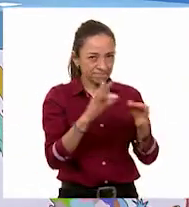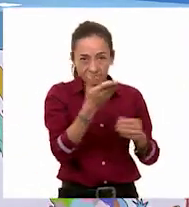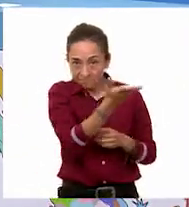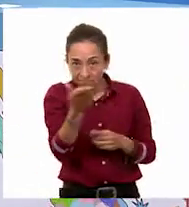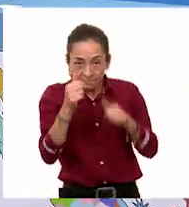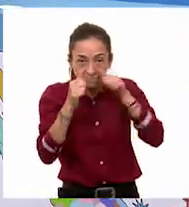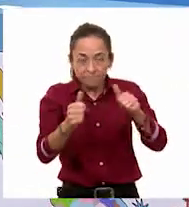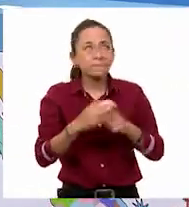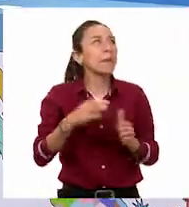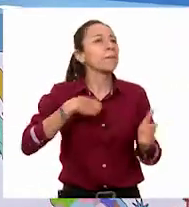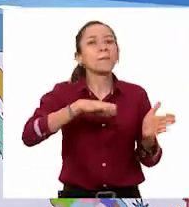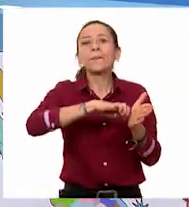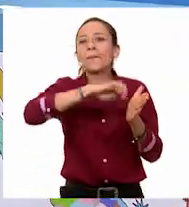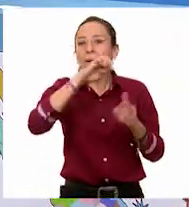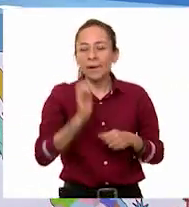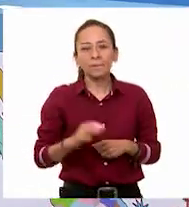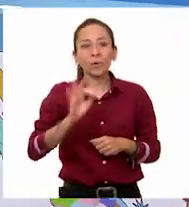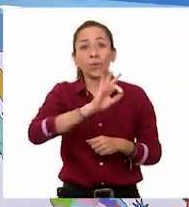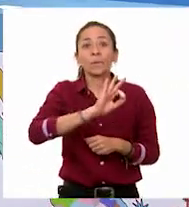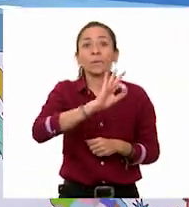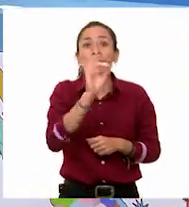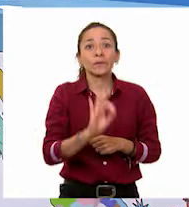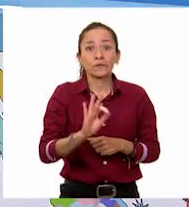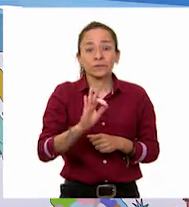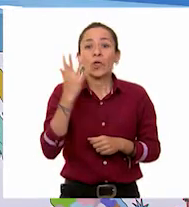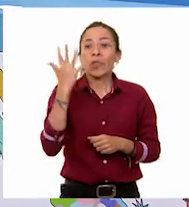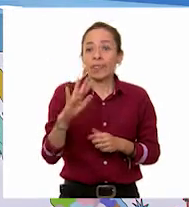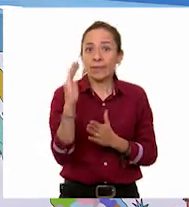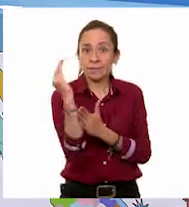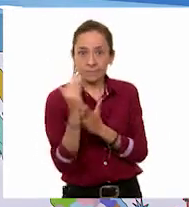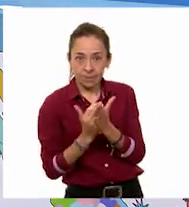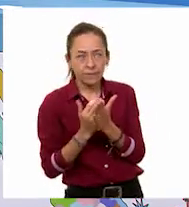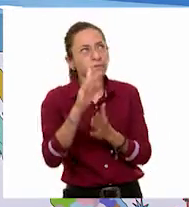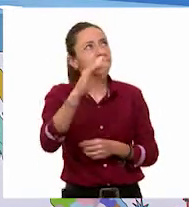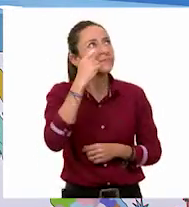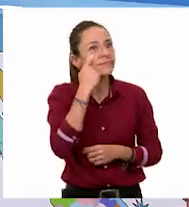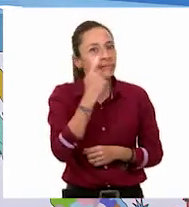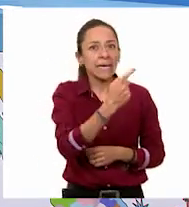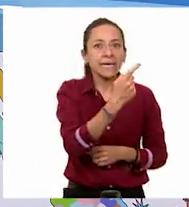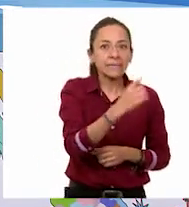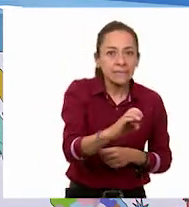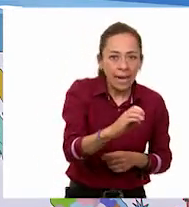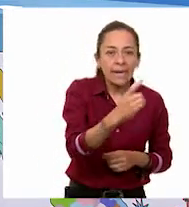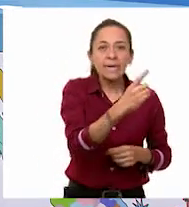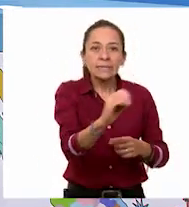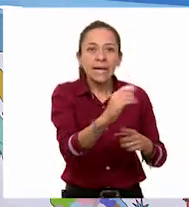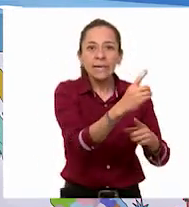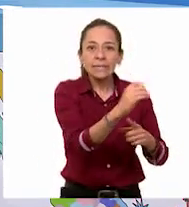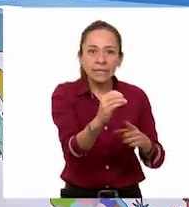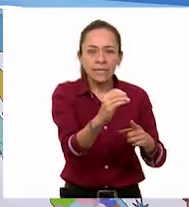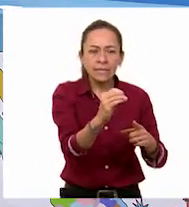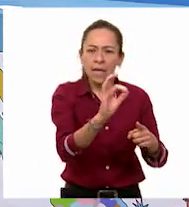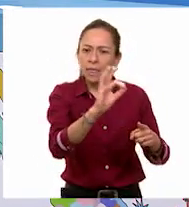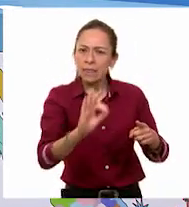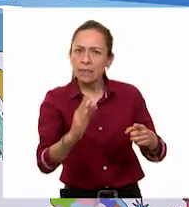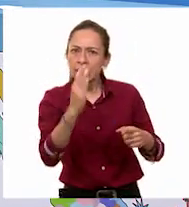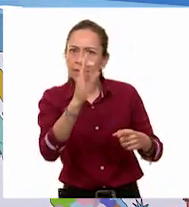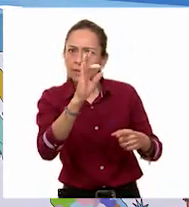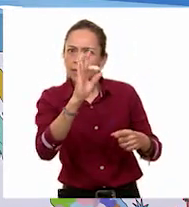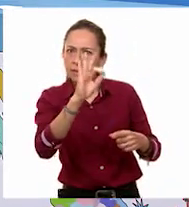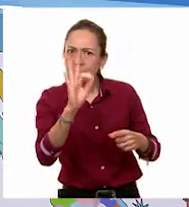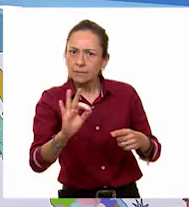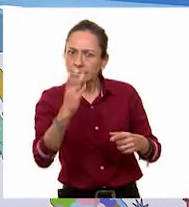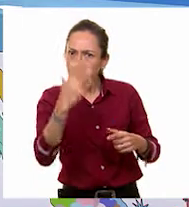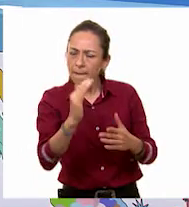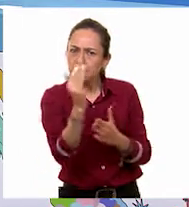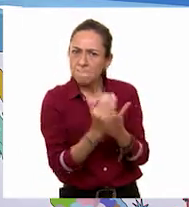descuento del 10% significa que por cada 100 pesos me descuentan 10 pesos, ¿cuánto debo pagar si el producto vale